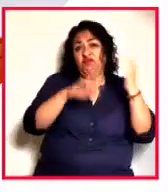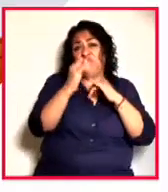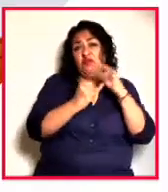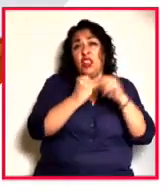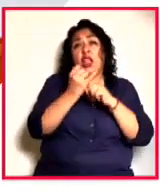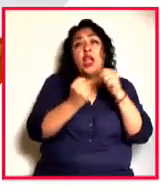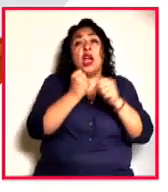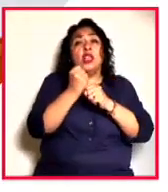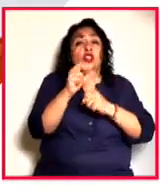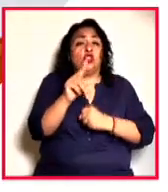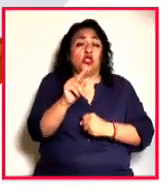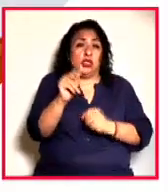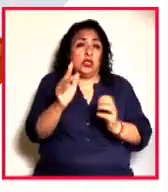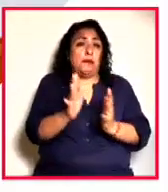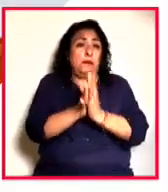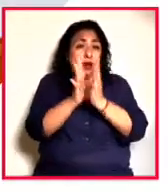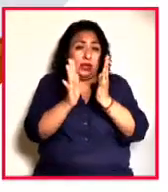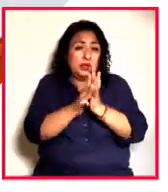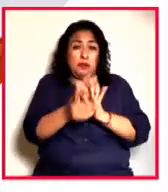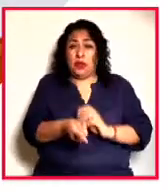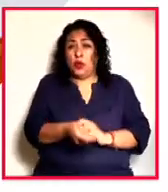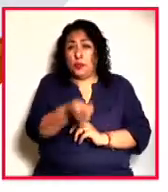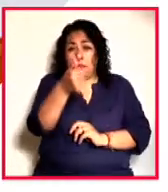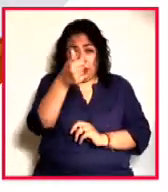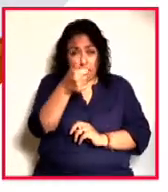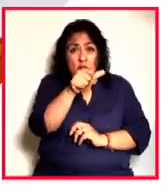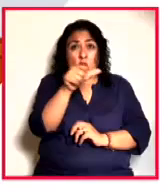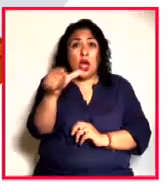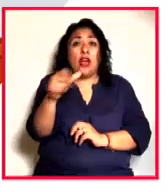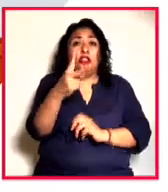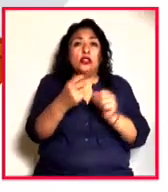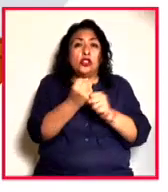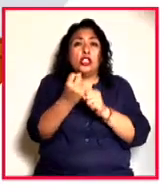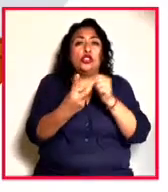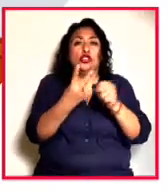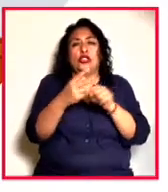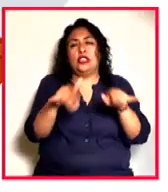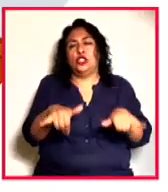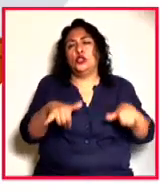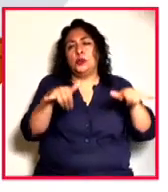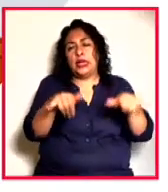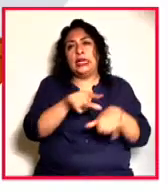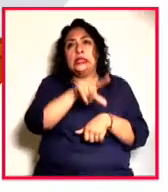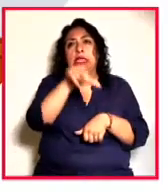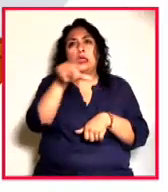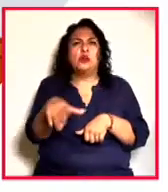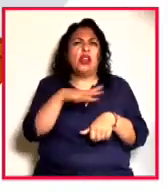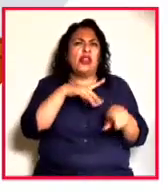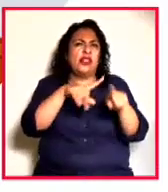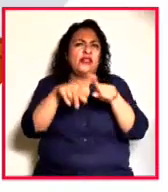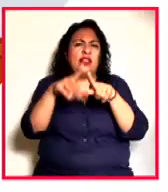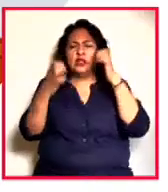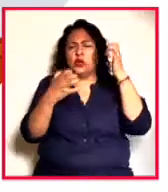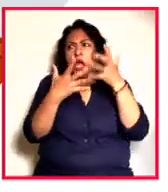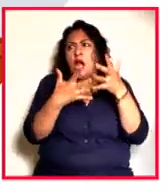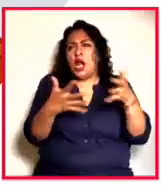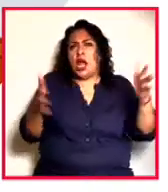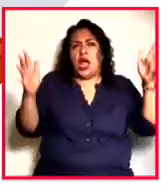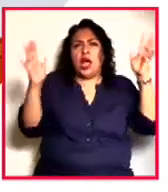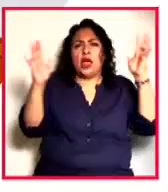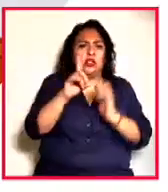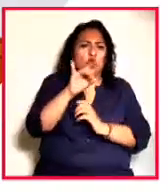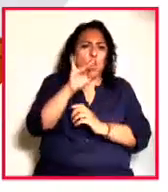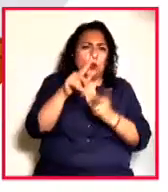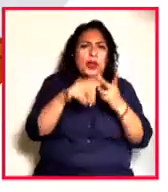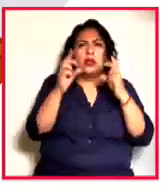80, al participar por primera vez en la Bienal de Venecia y después siguieron grandes exposiciones en documenta, así como en